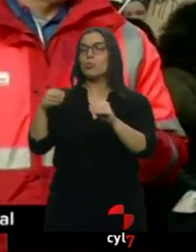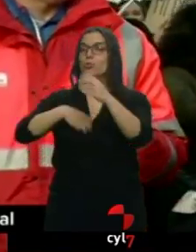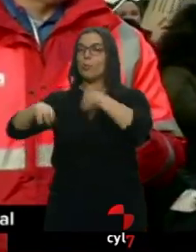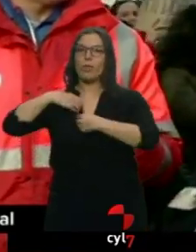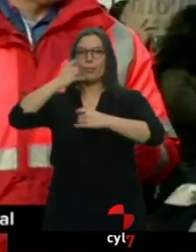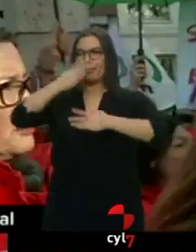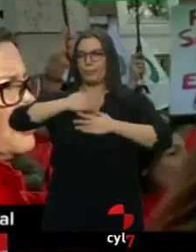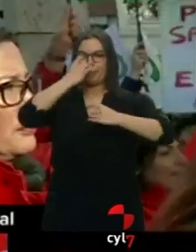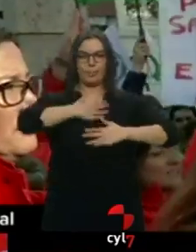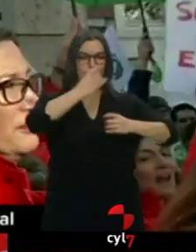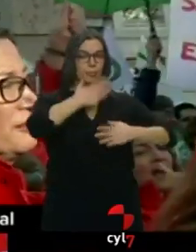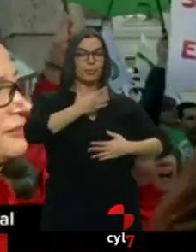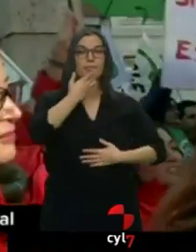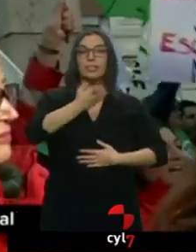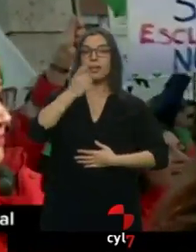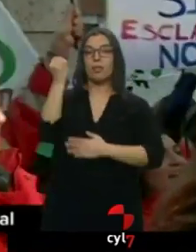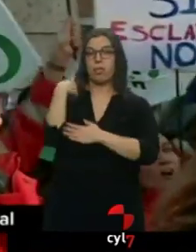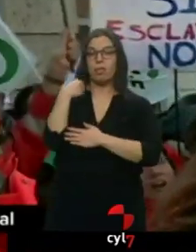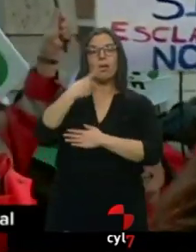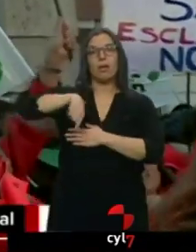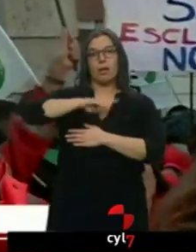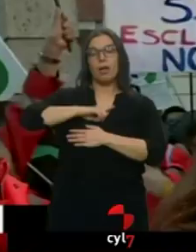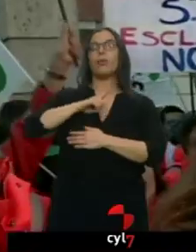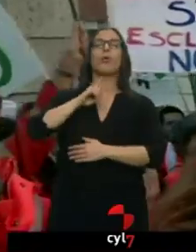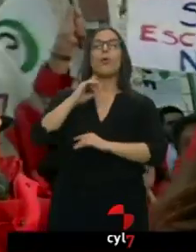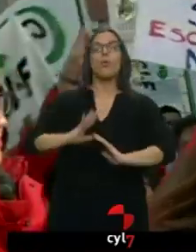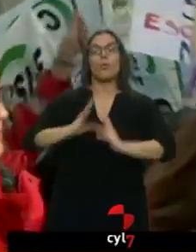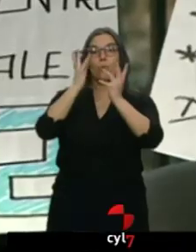27 y 28 de diciembre y el 2, 3 y 4 de él.